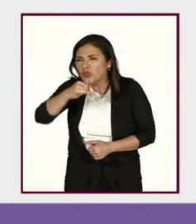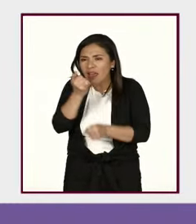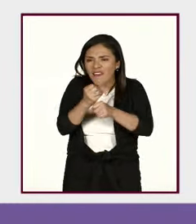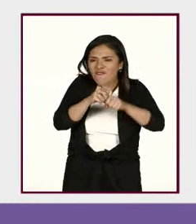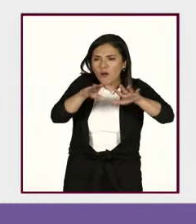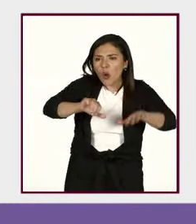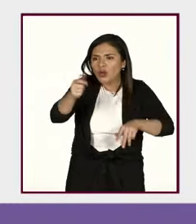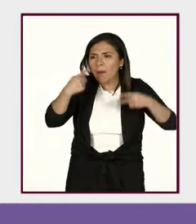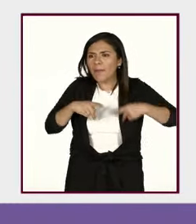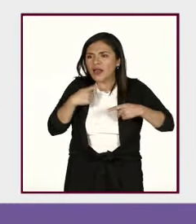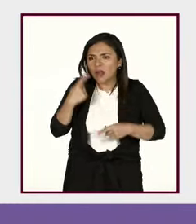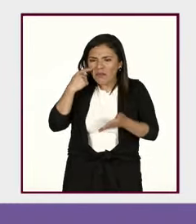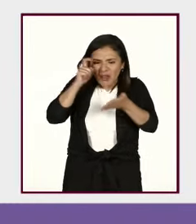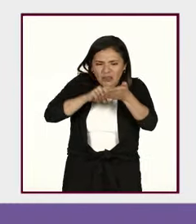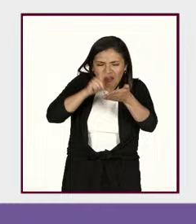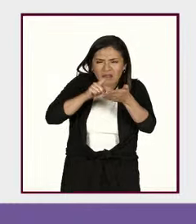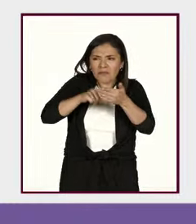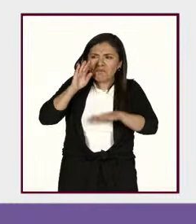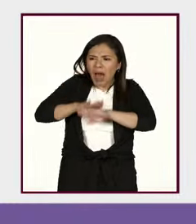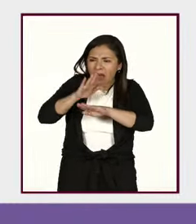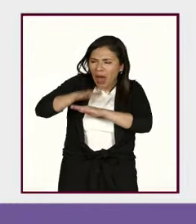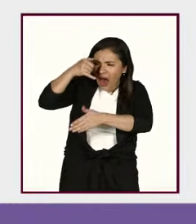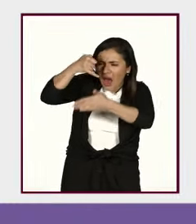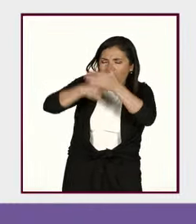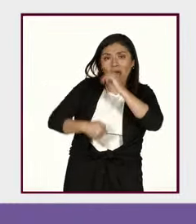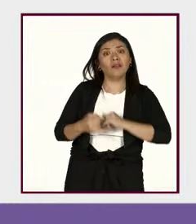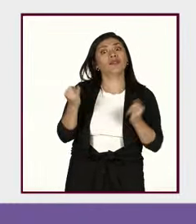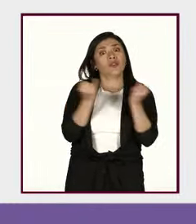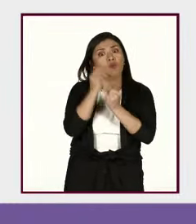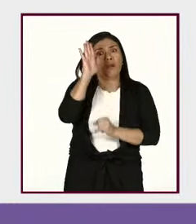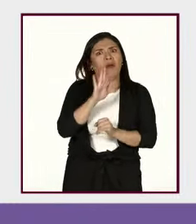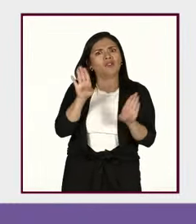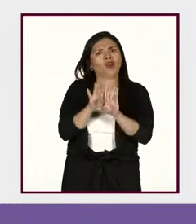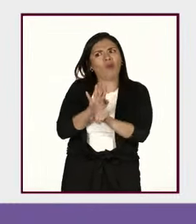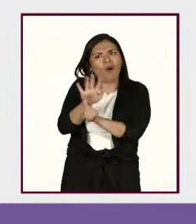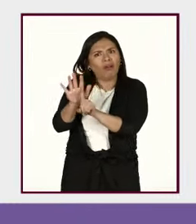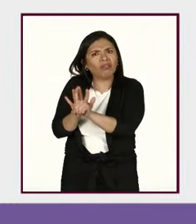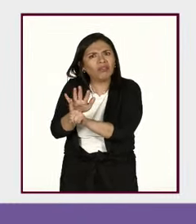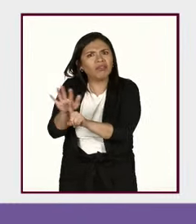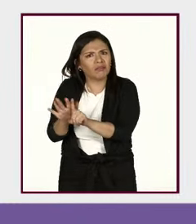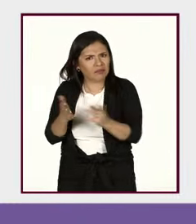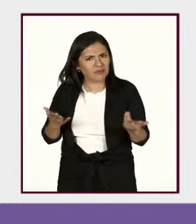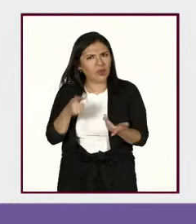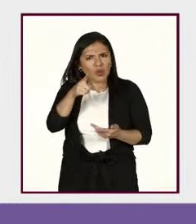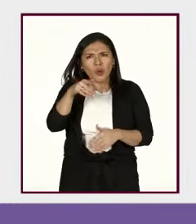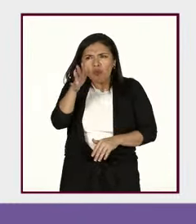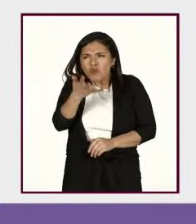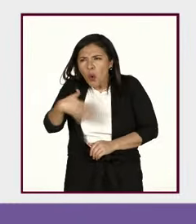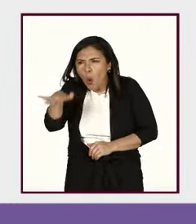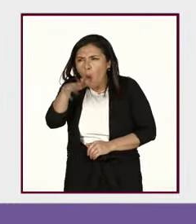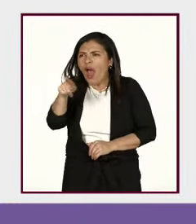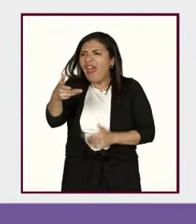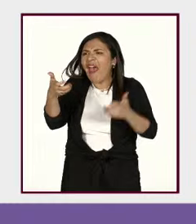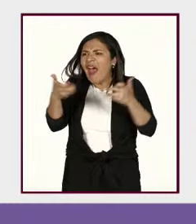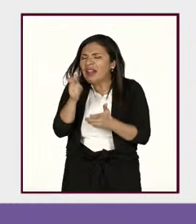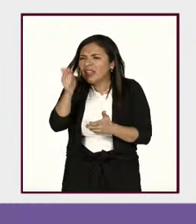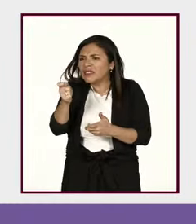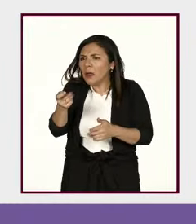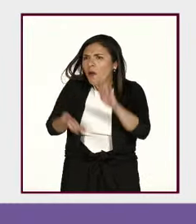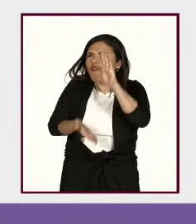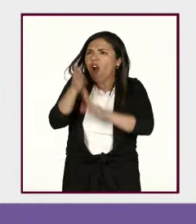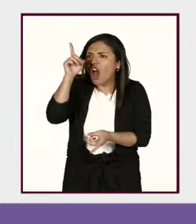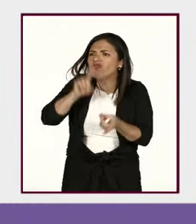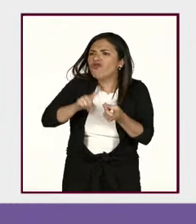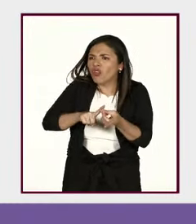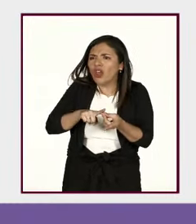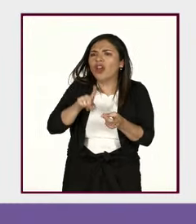de otra persona puede significar una forma de intimidación eso de estar ahí buscando a cada rato que es lo que hace